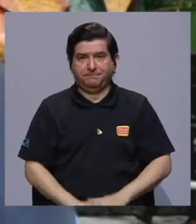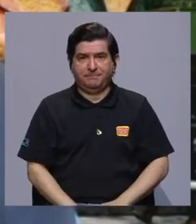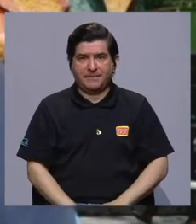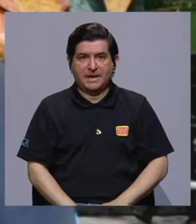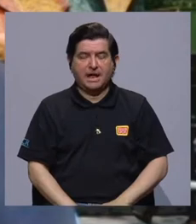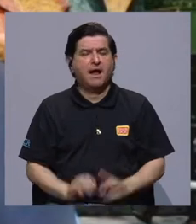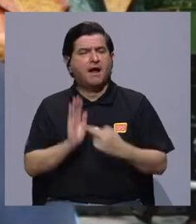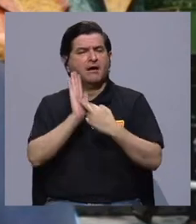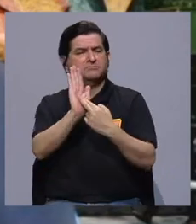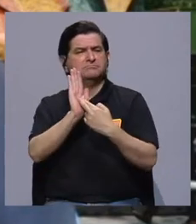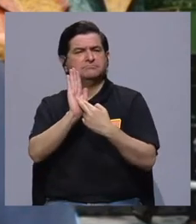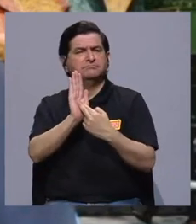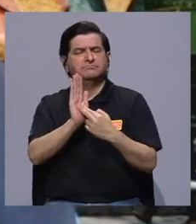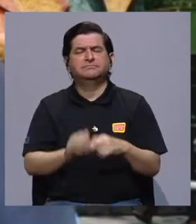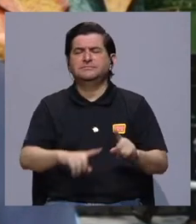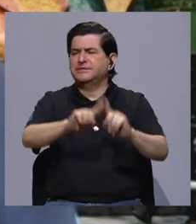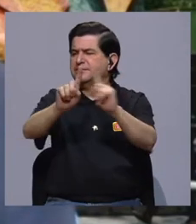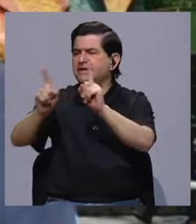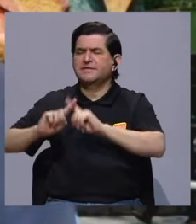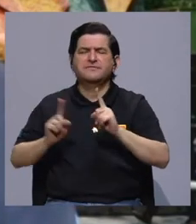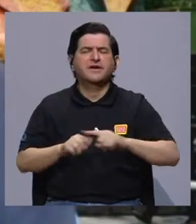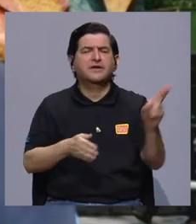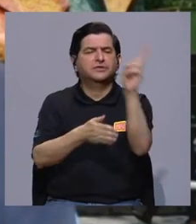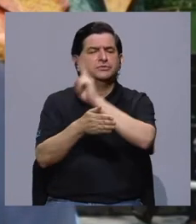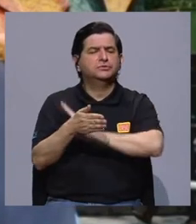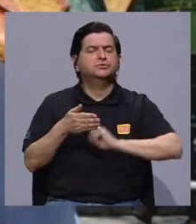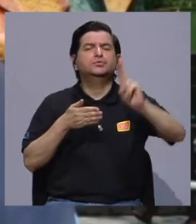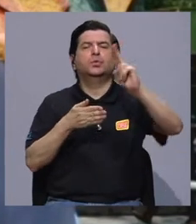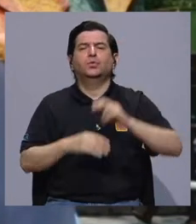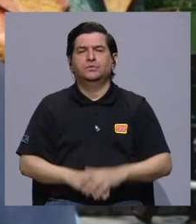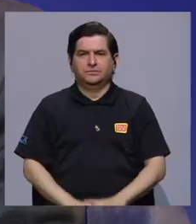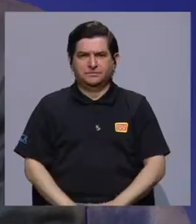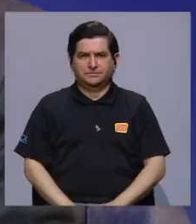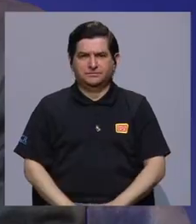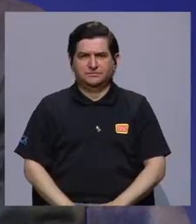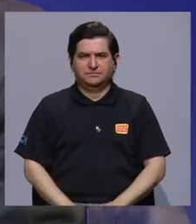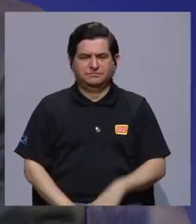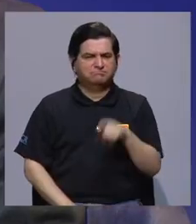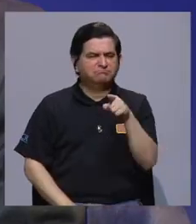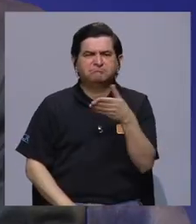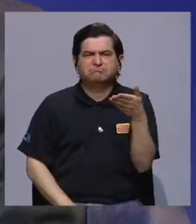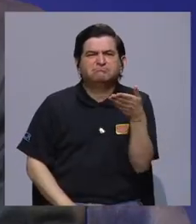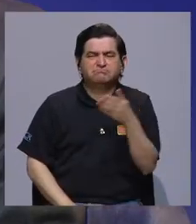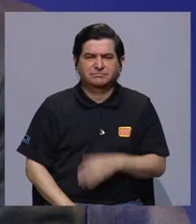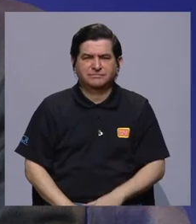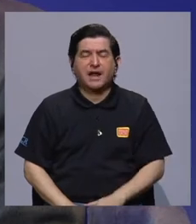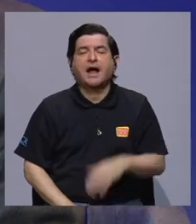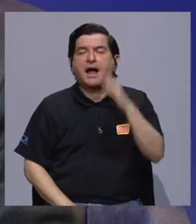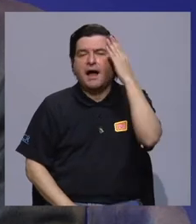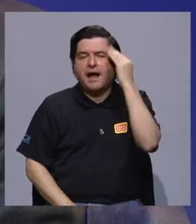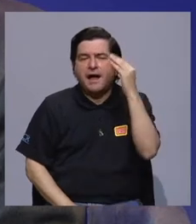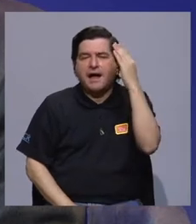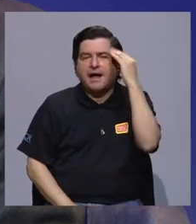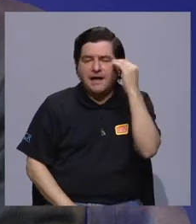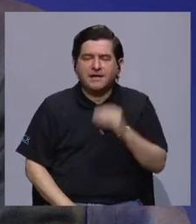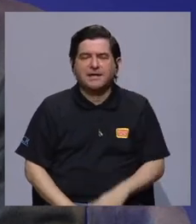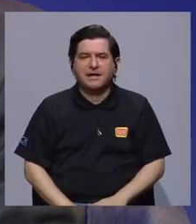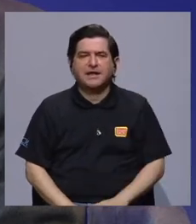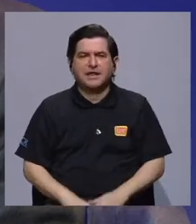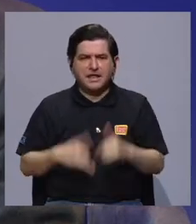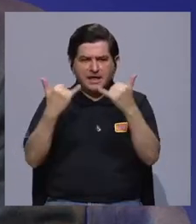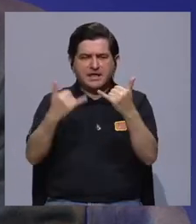representantes de las diferentes universidades con expertise,